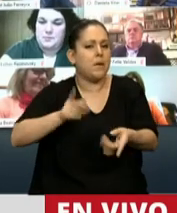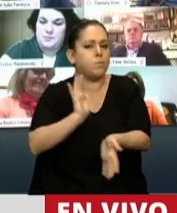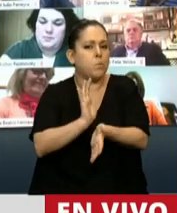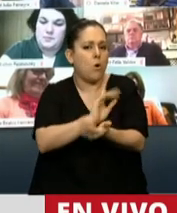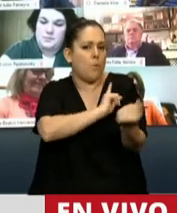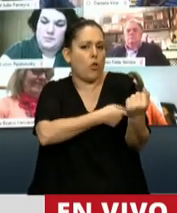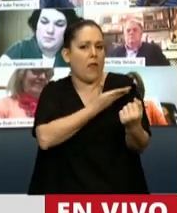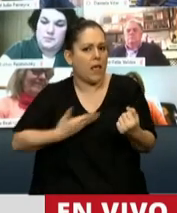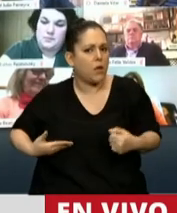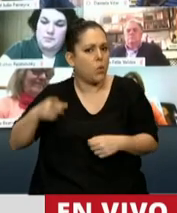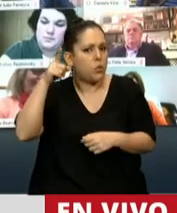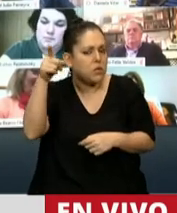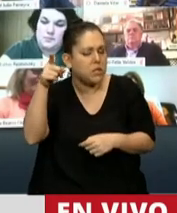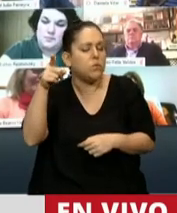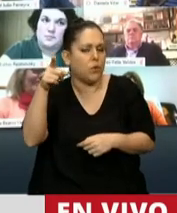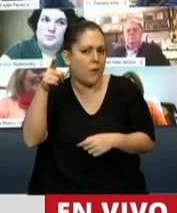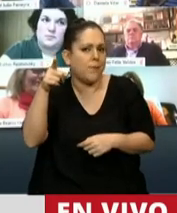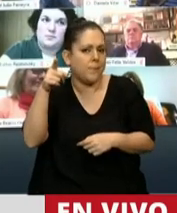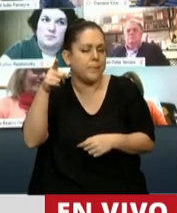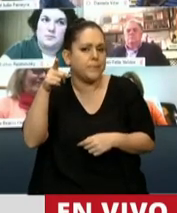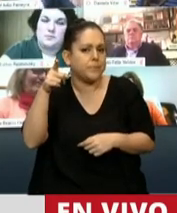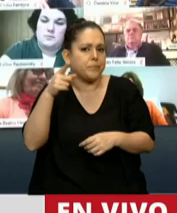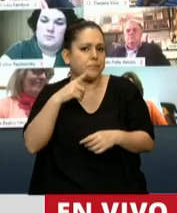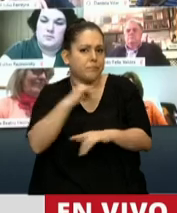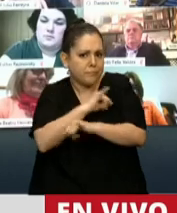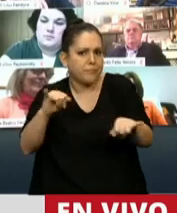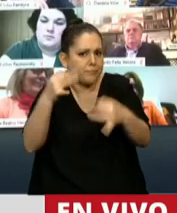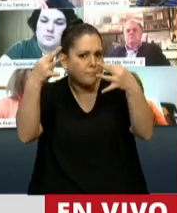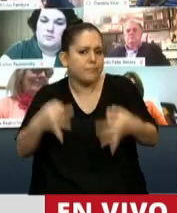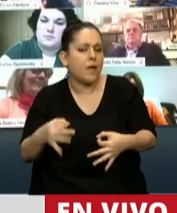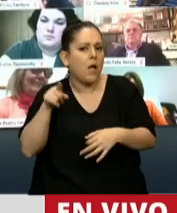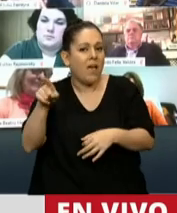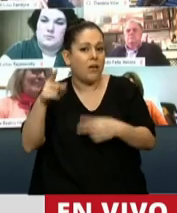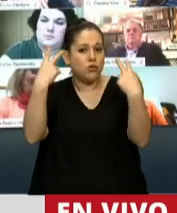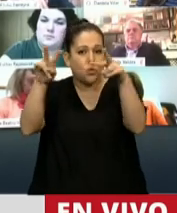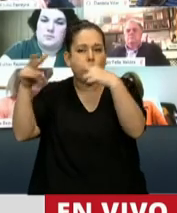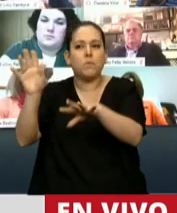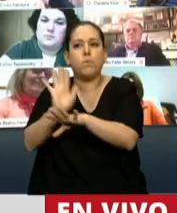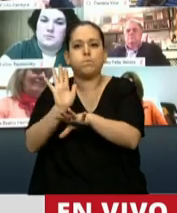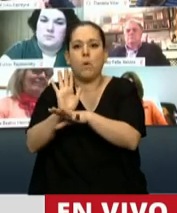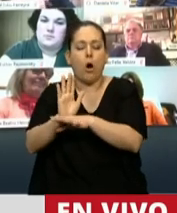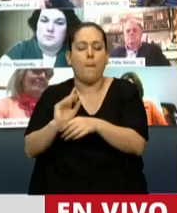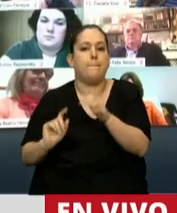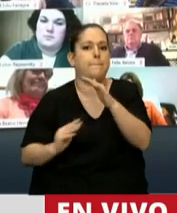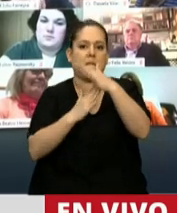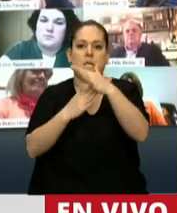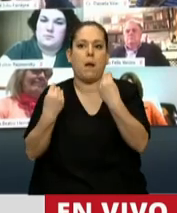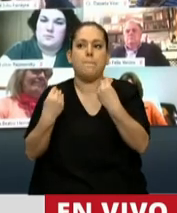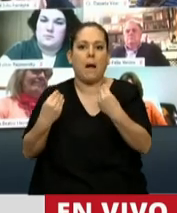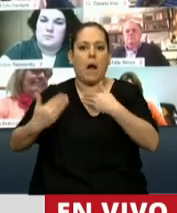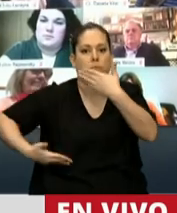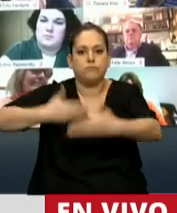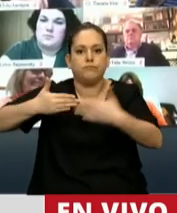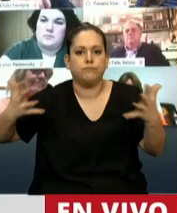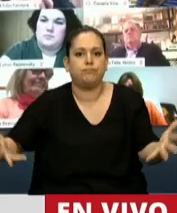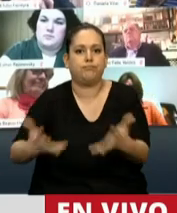Ejecutivo Nacional, señor Presidente. Este es el motor productivo que tiene la Argentina. Este es el motor que va a